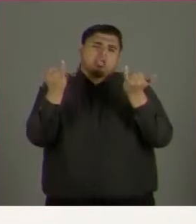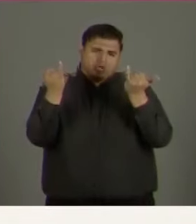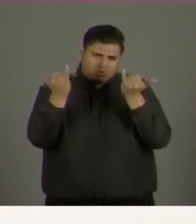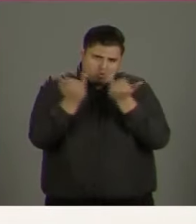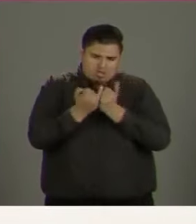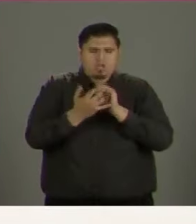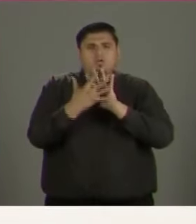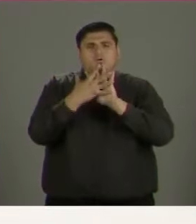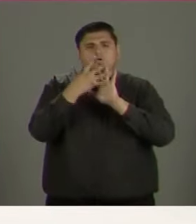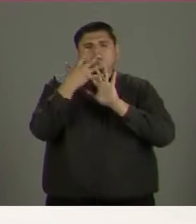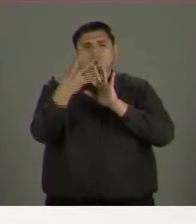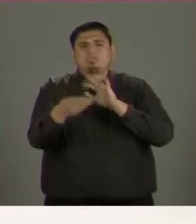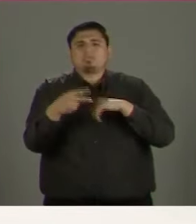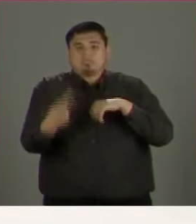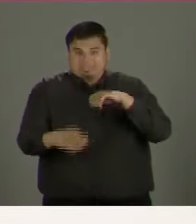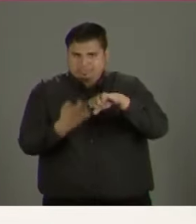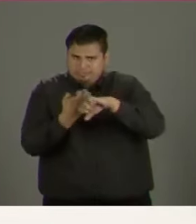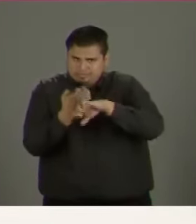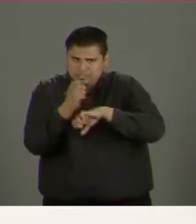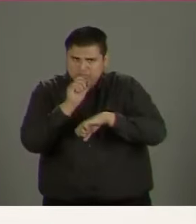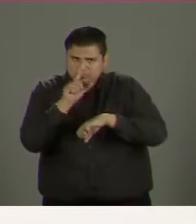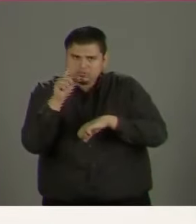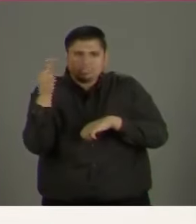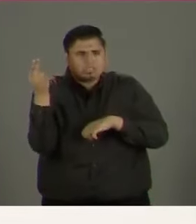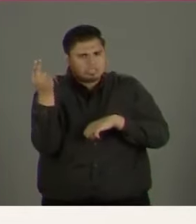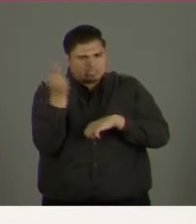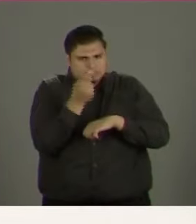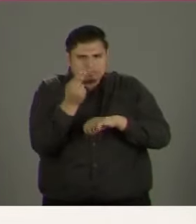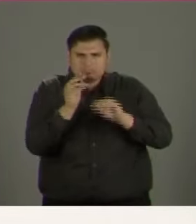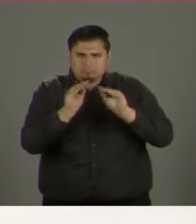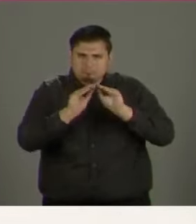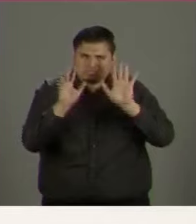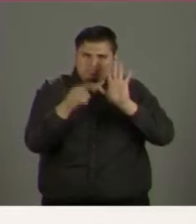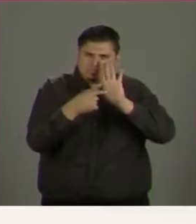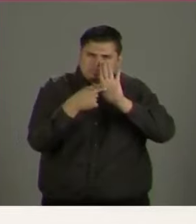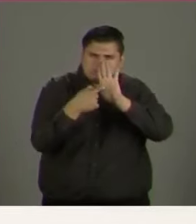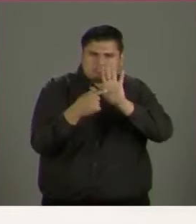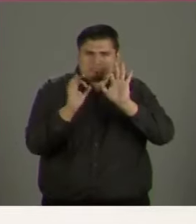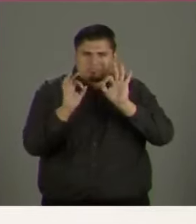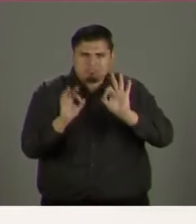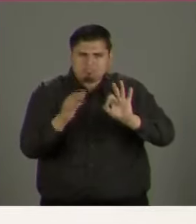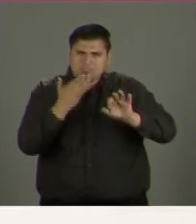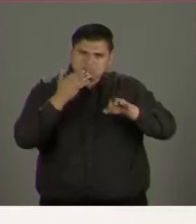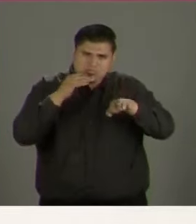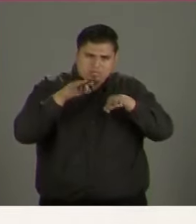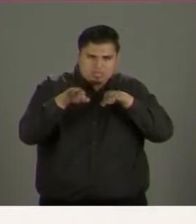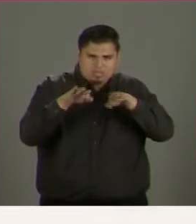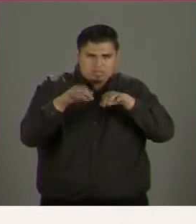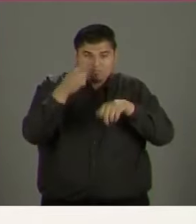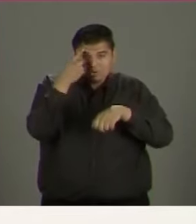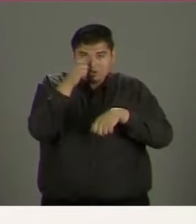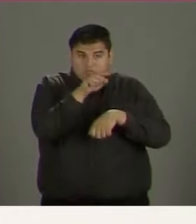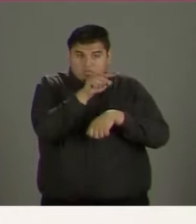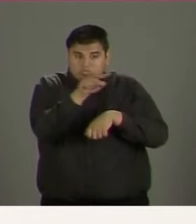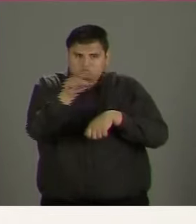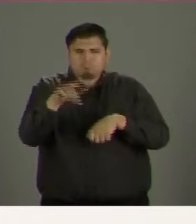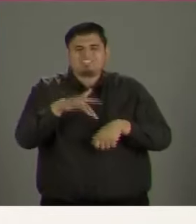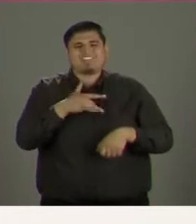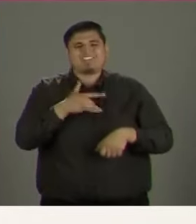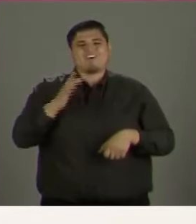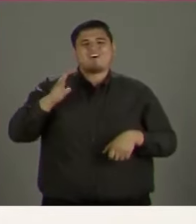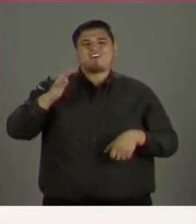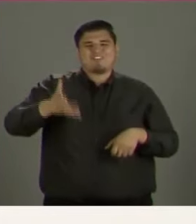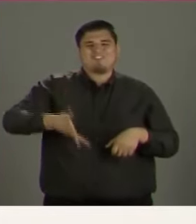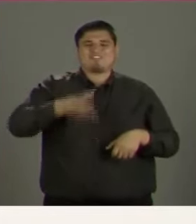resultados, un gobierno cerquita, un gobierno que verdaderamente tú te sientas orgulloso. Por eso hoy